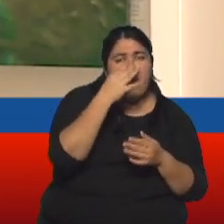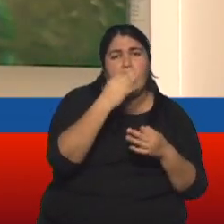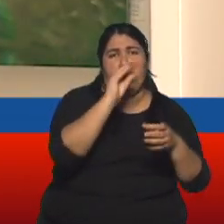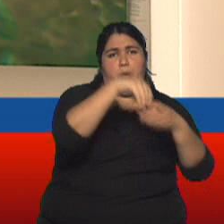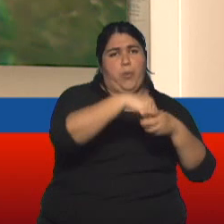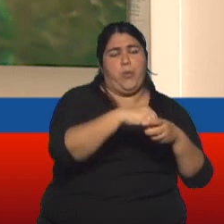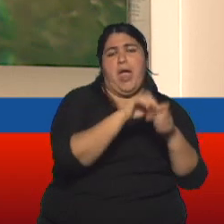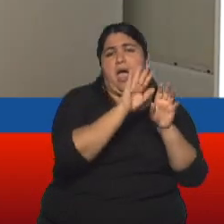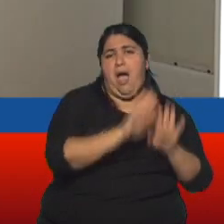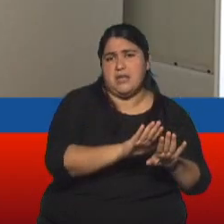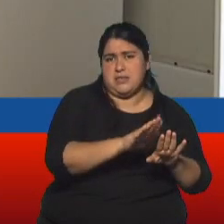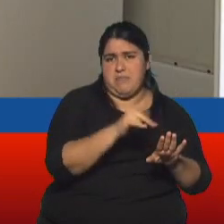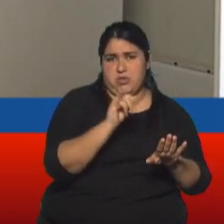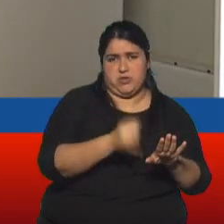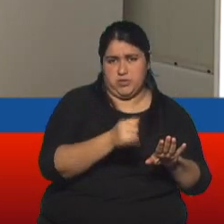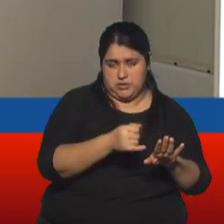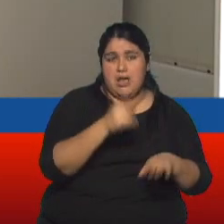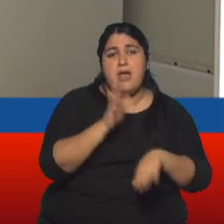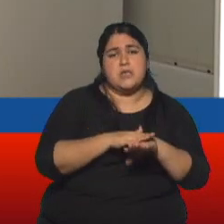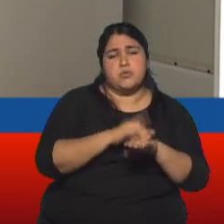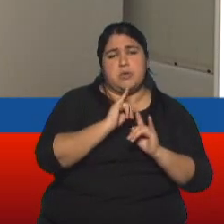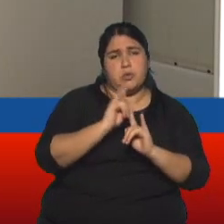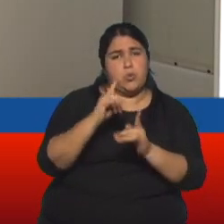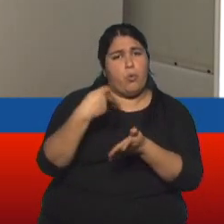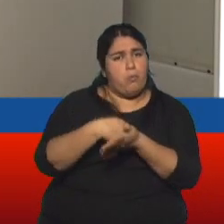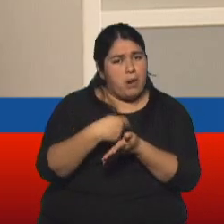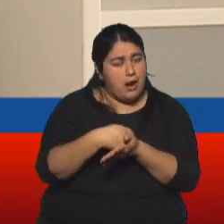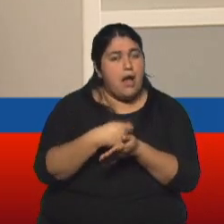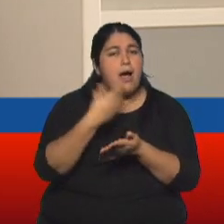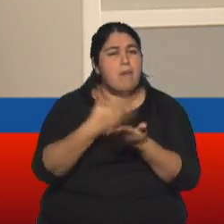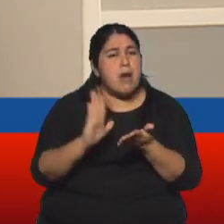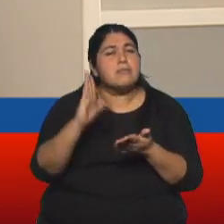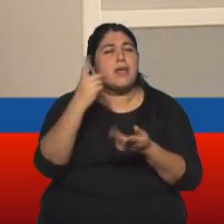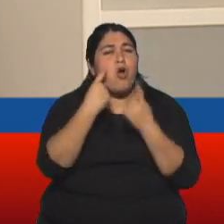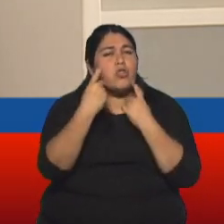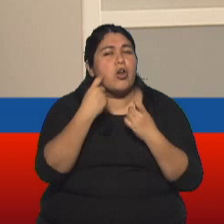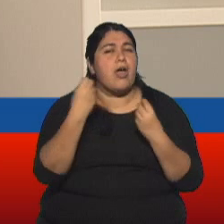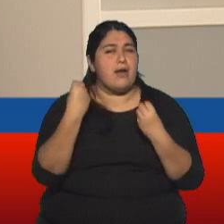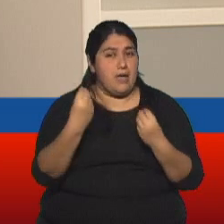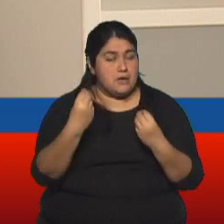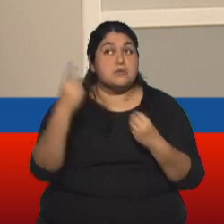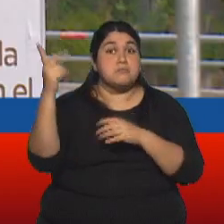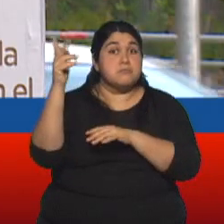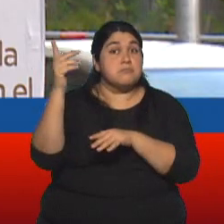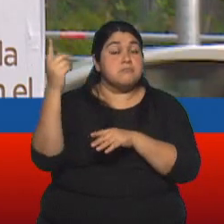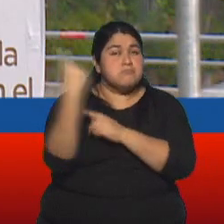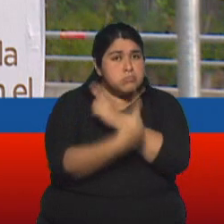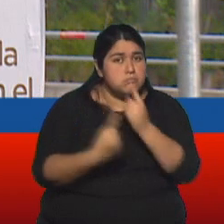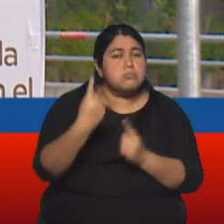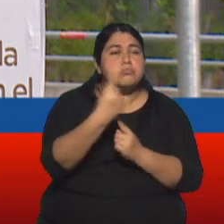aislamiento estará justamente a cargo del pasajero y se controlará que quienes regresen de viaje estén en sus